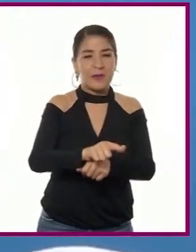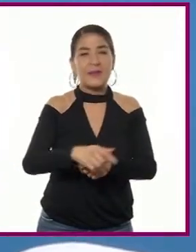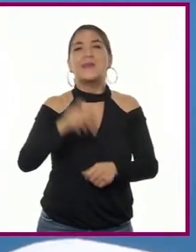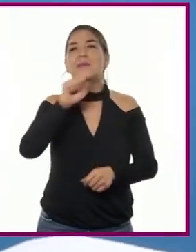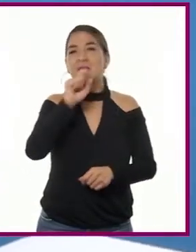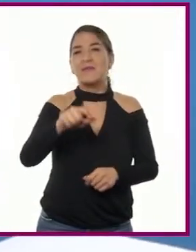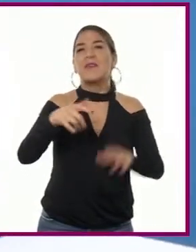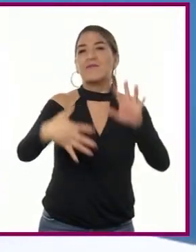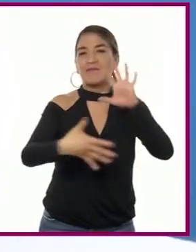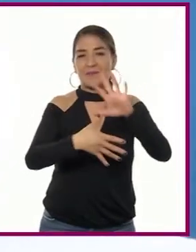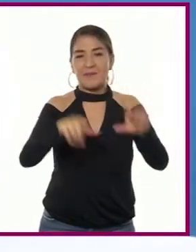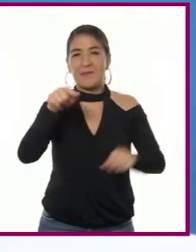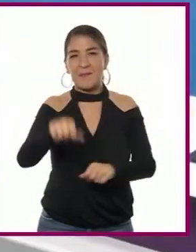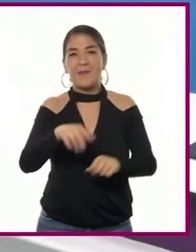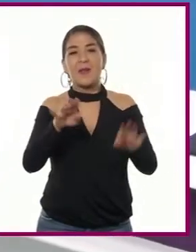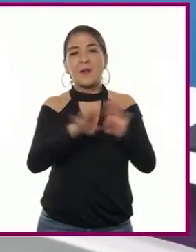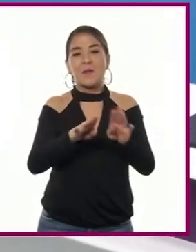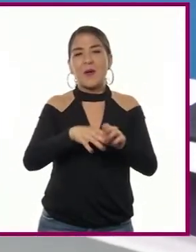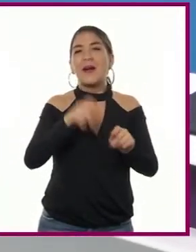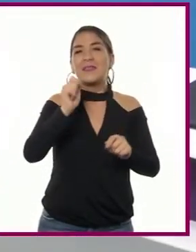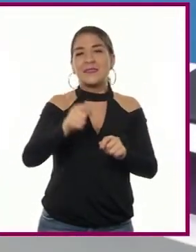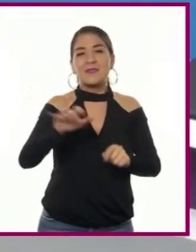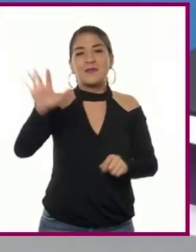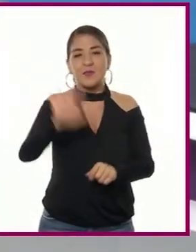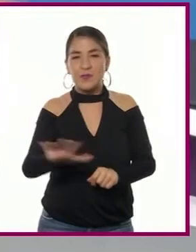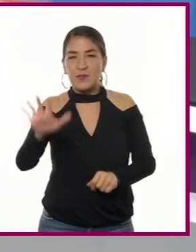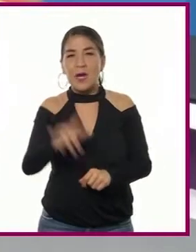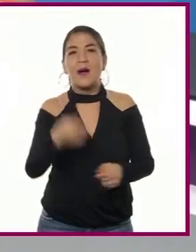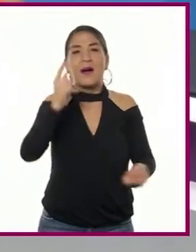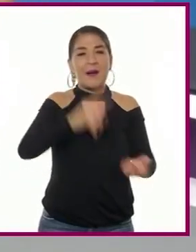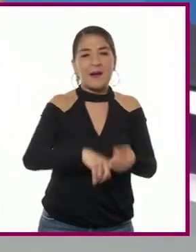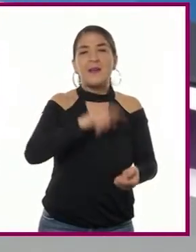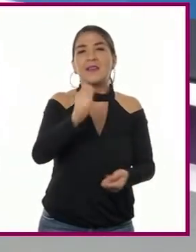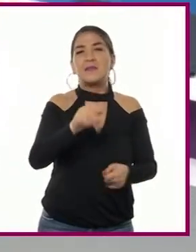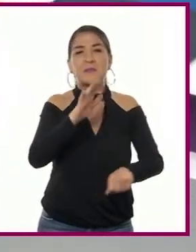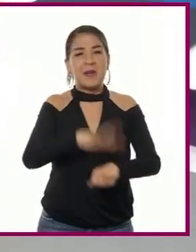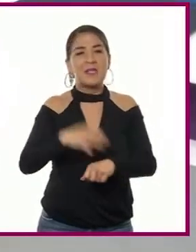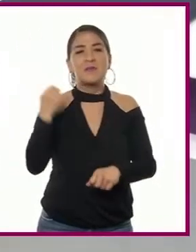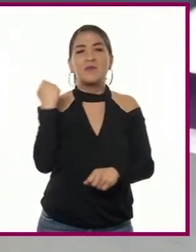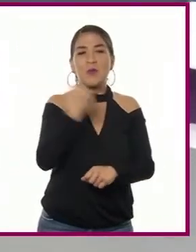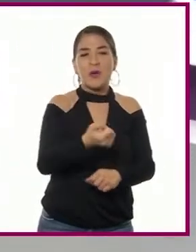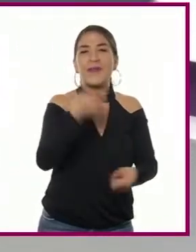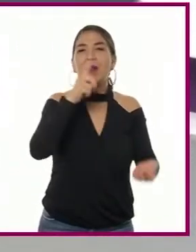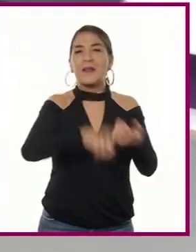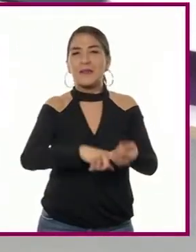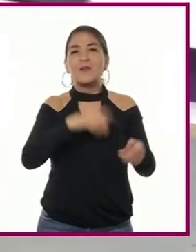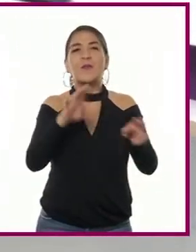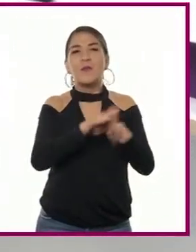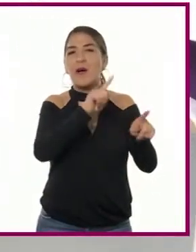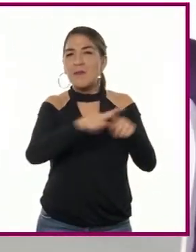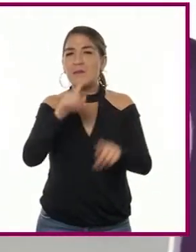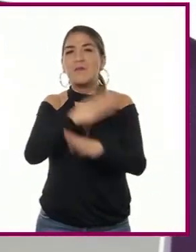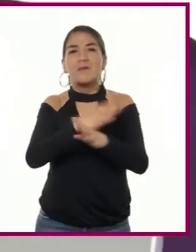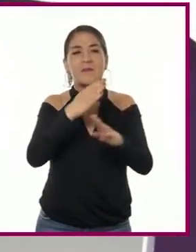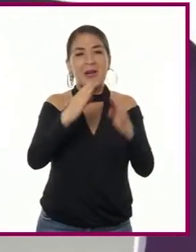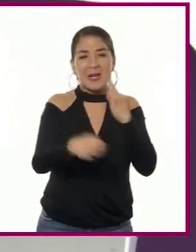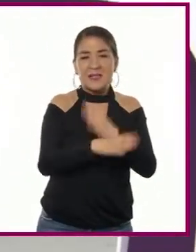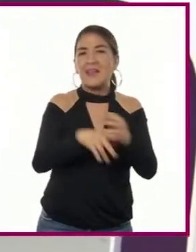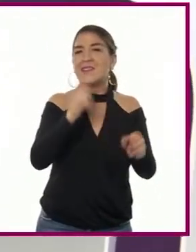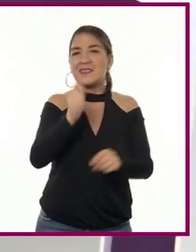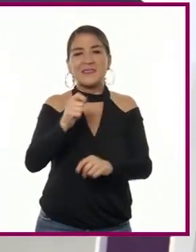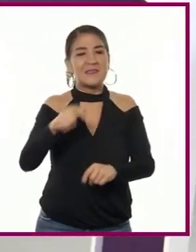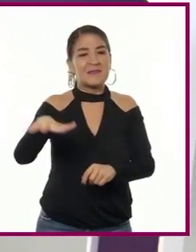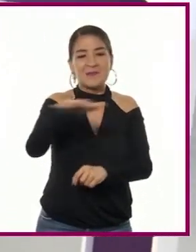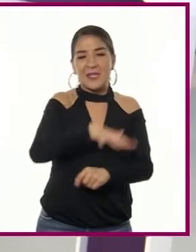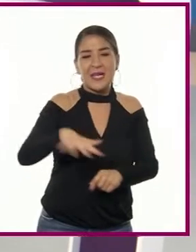La inmensa extensión de sus dominios, aunada a su gran poder y enorme cantidad de recursos, habían convertido a sus territorios en